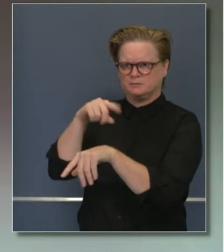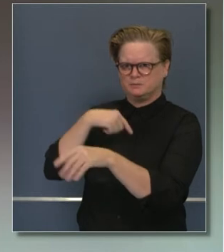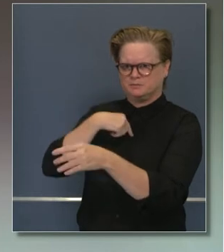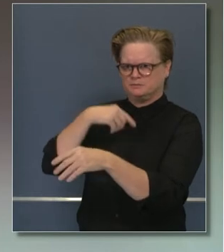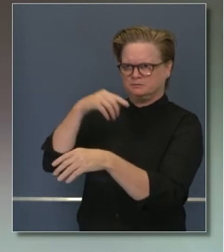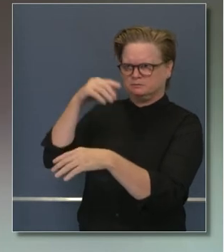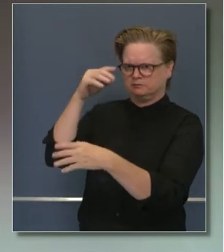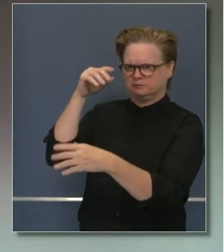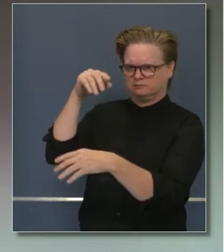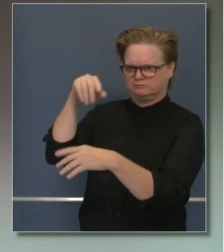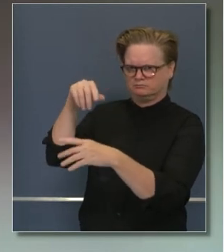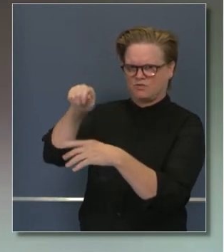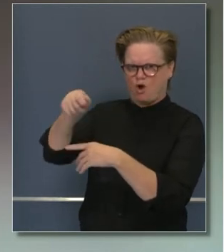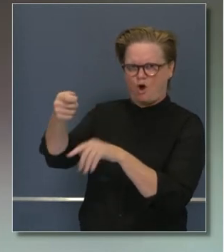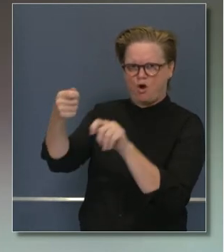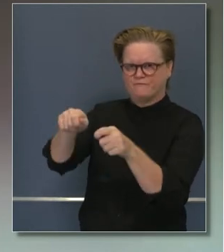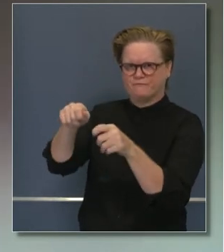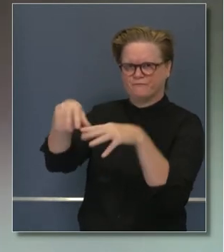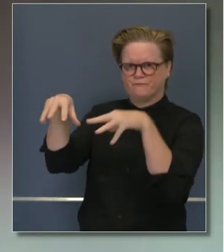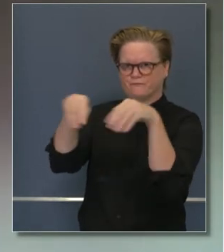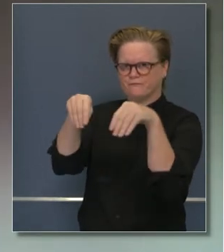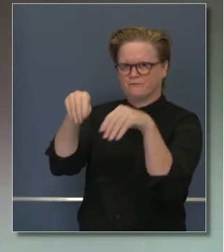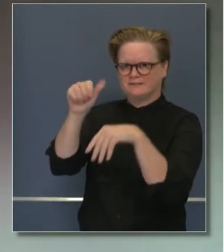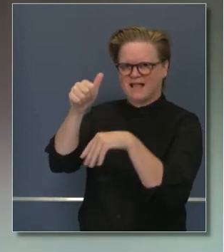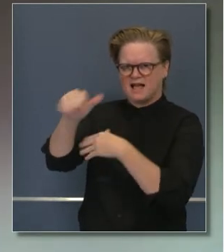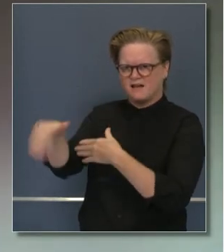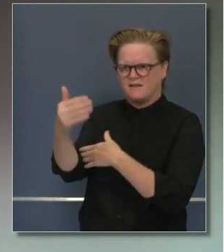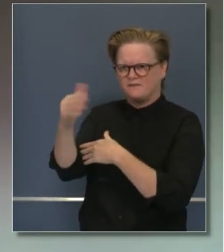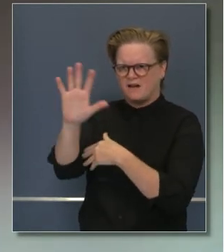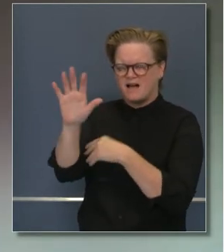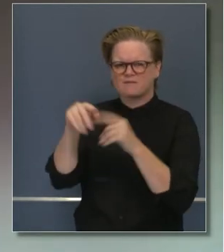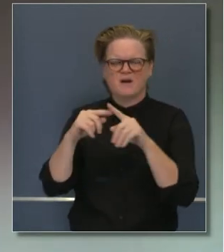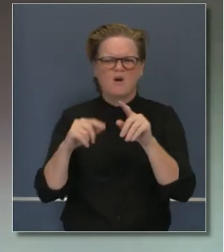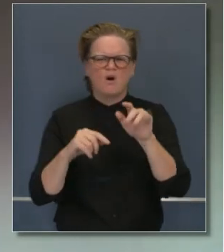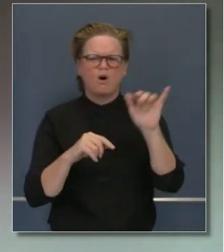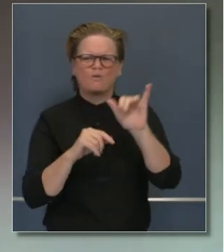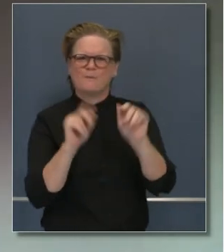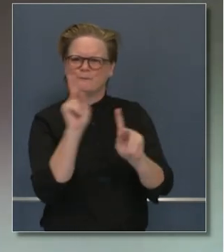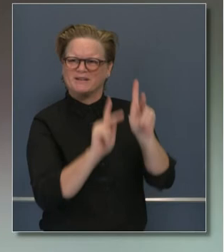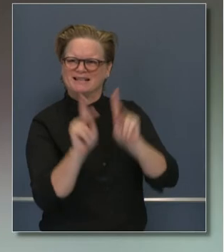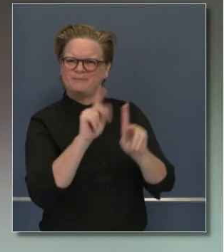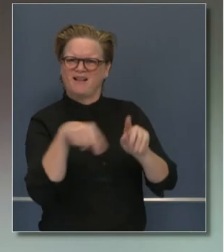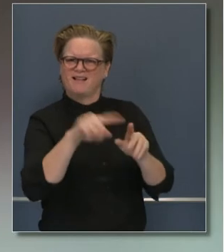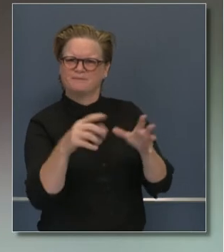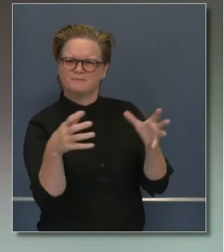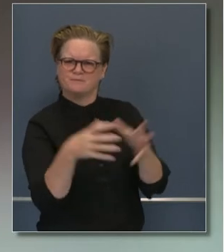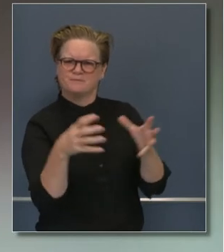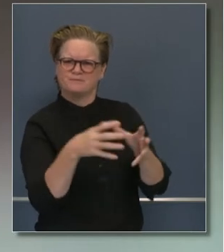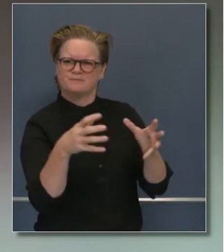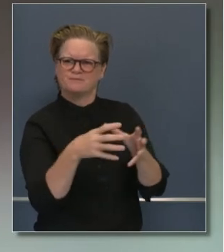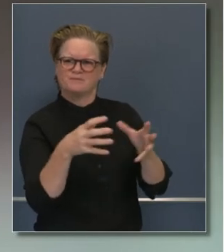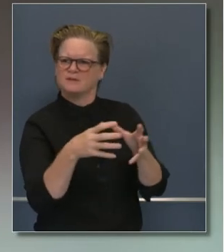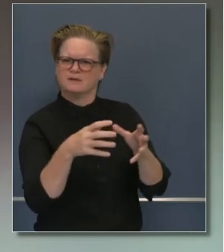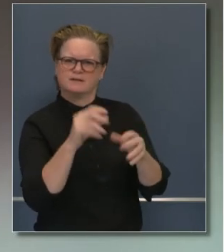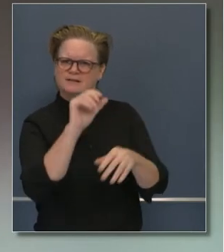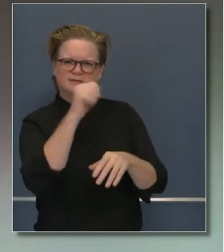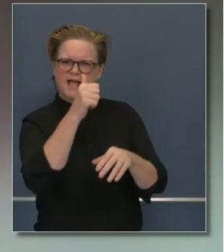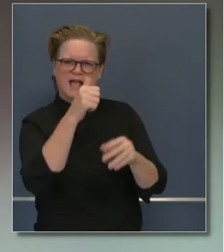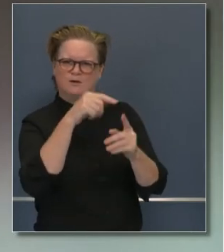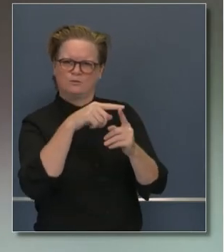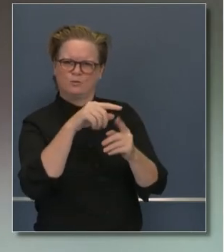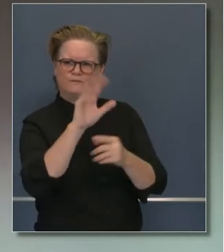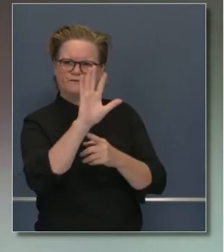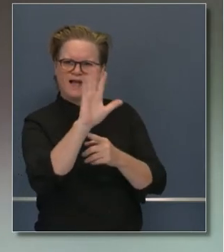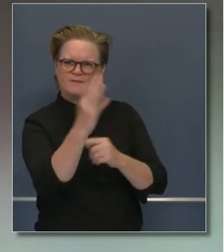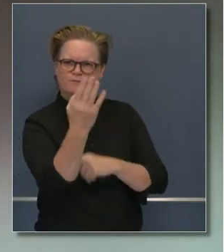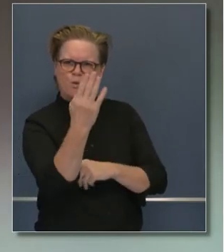operar entre esas horas, de 10 de la noche, 5 de la mañana, pero también que no deben llevarse a cabo reuniones familiares en